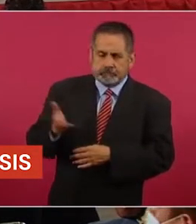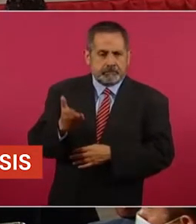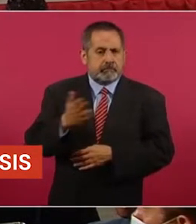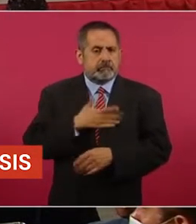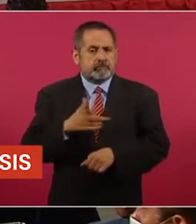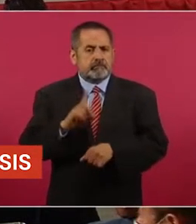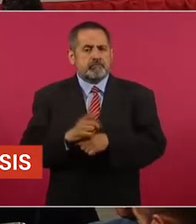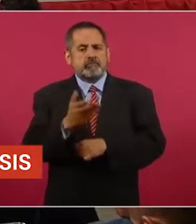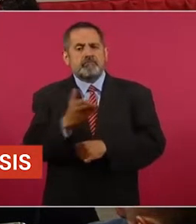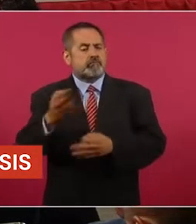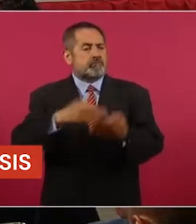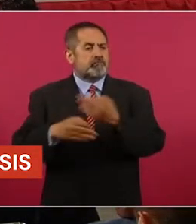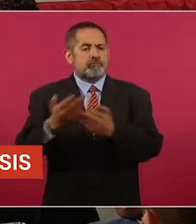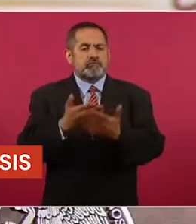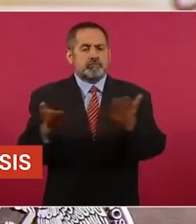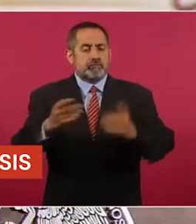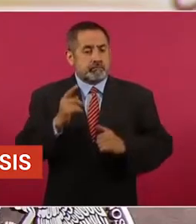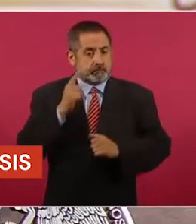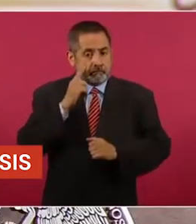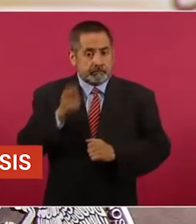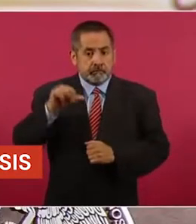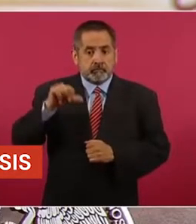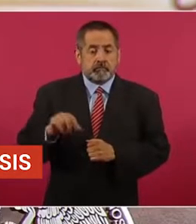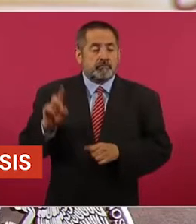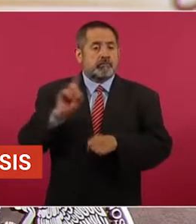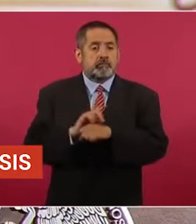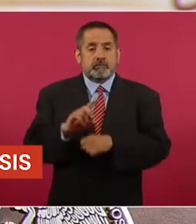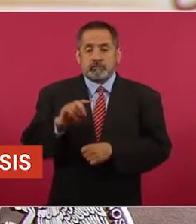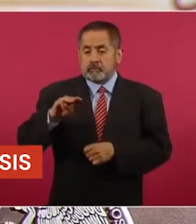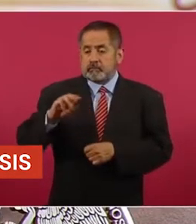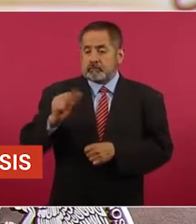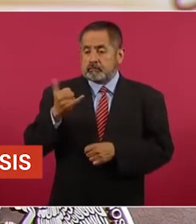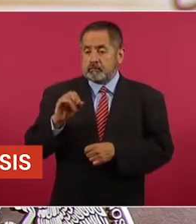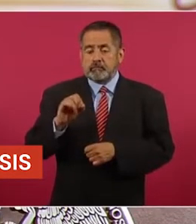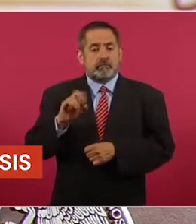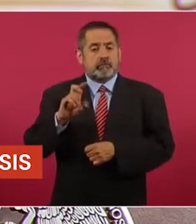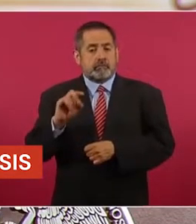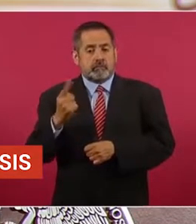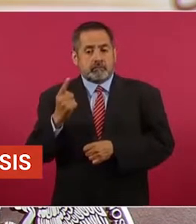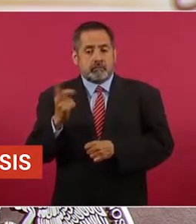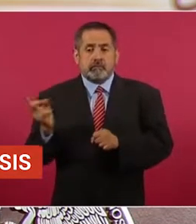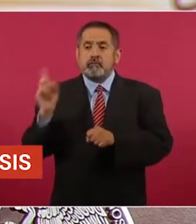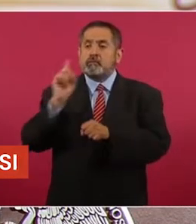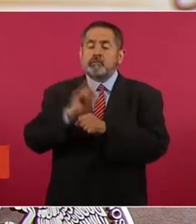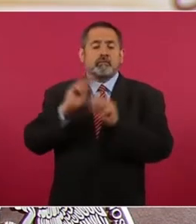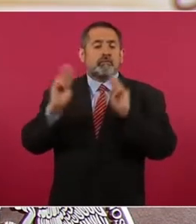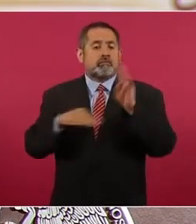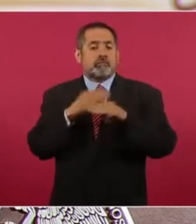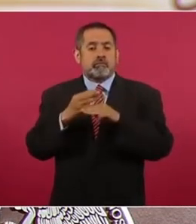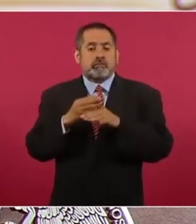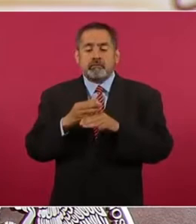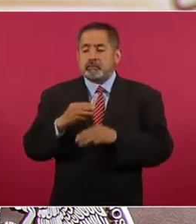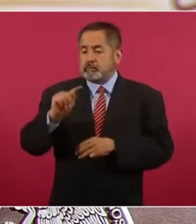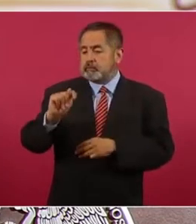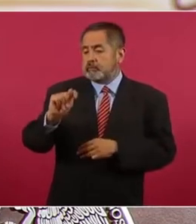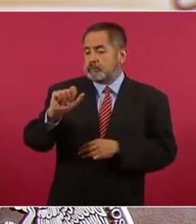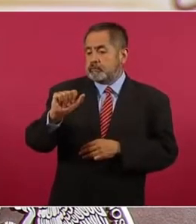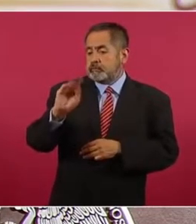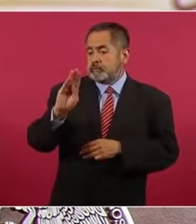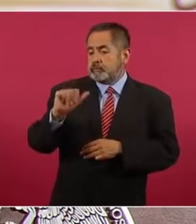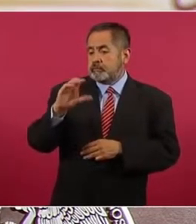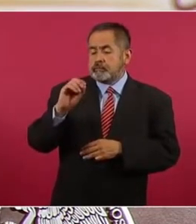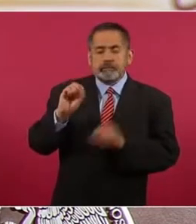y todos ustedes. Hoy, 31 de mayo, es el Día Mundial Sin Tabaco. Este día fue